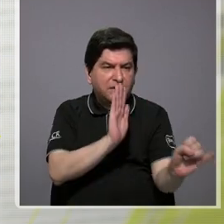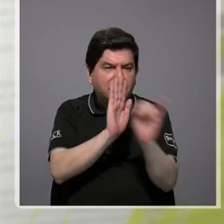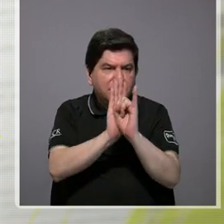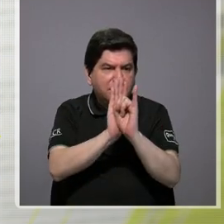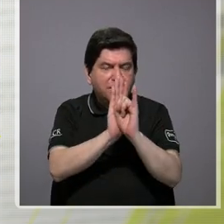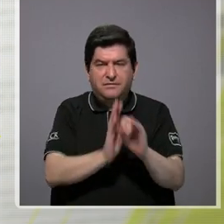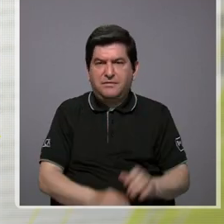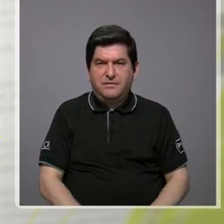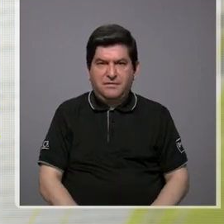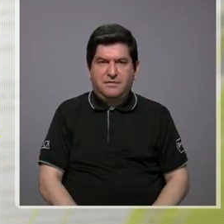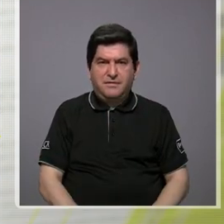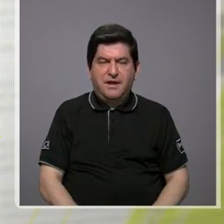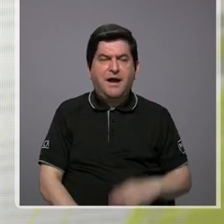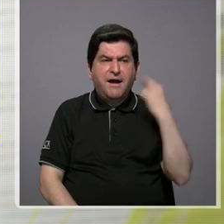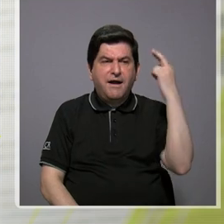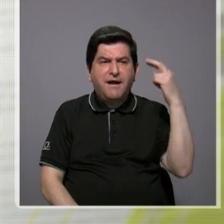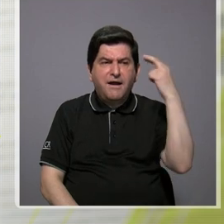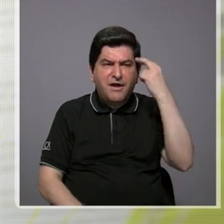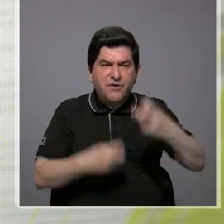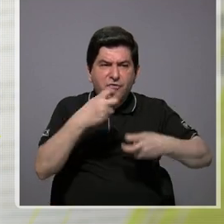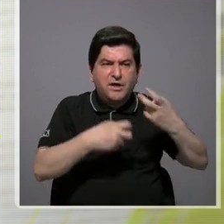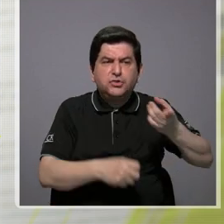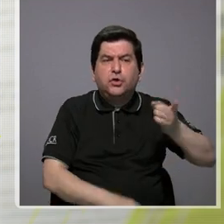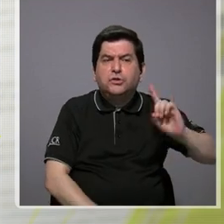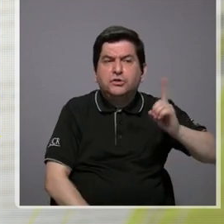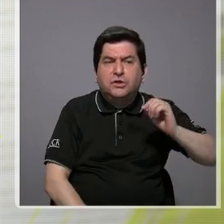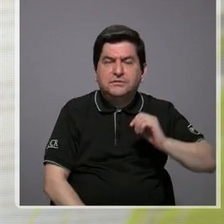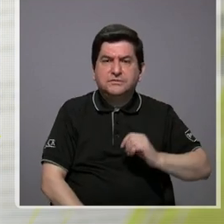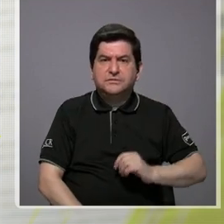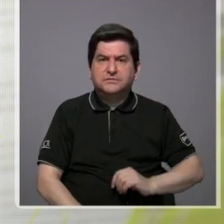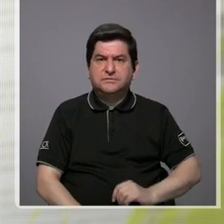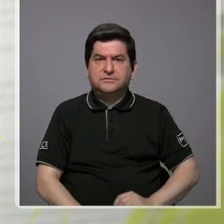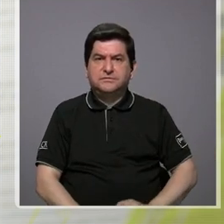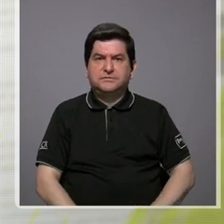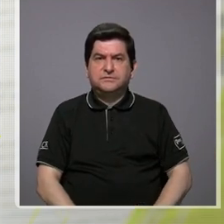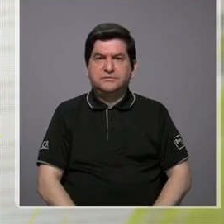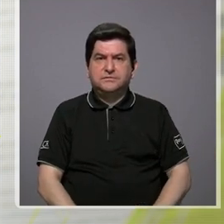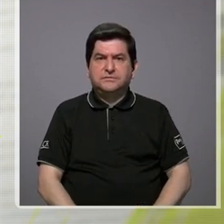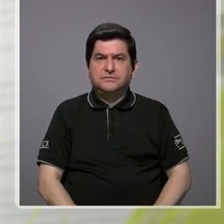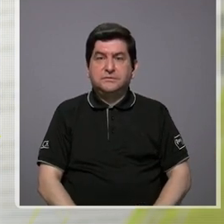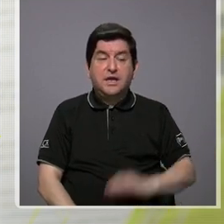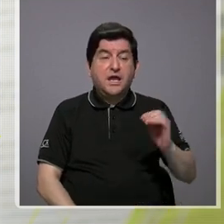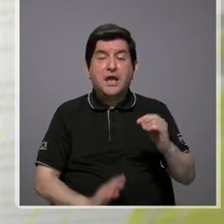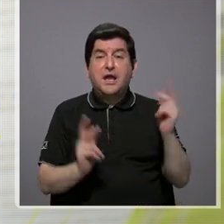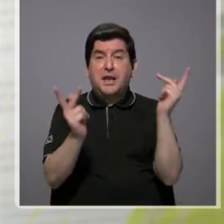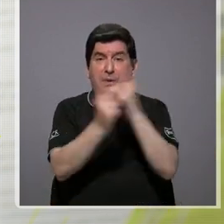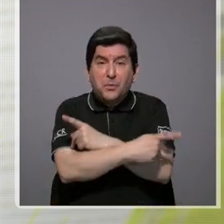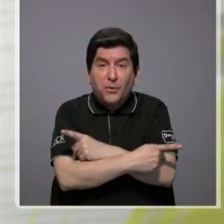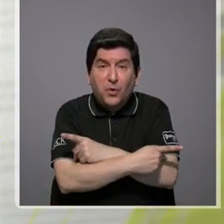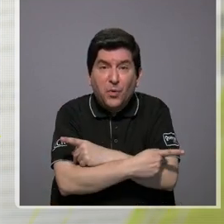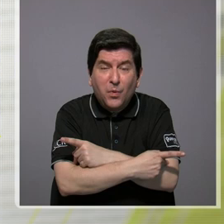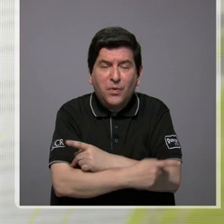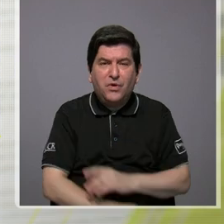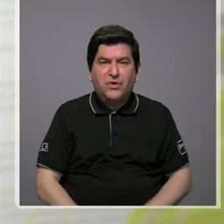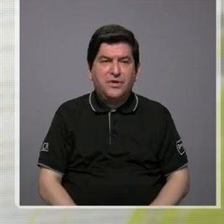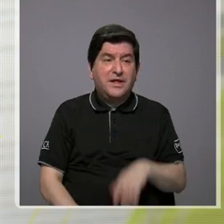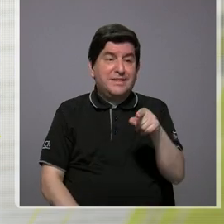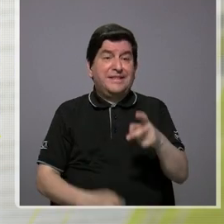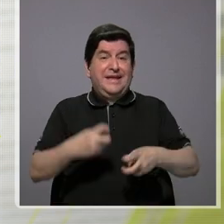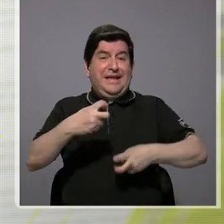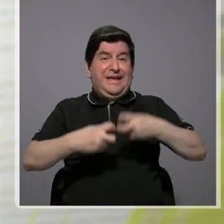dónde está la causa del problema. Y lo grave de esto, de esta